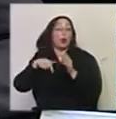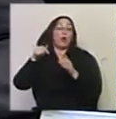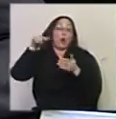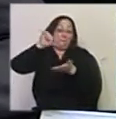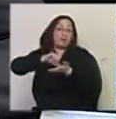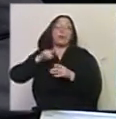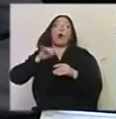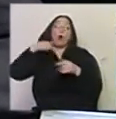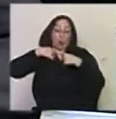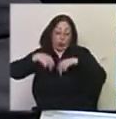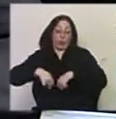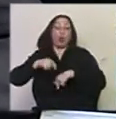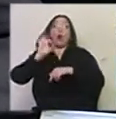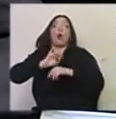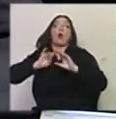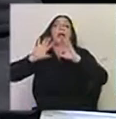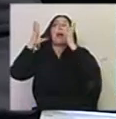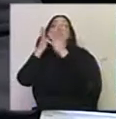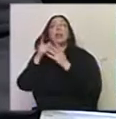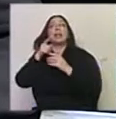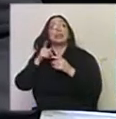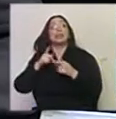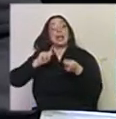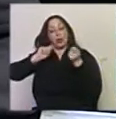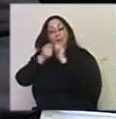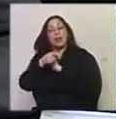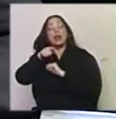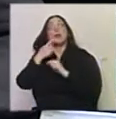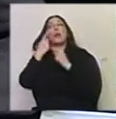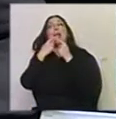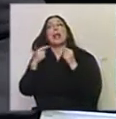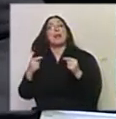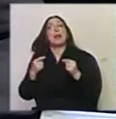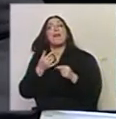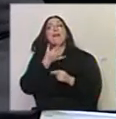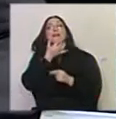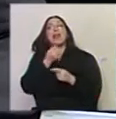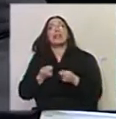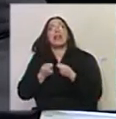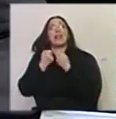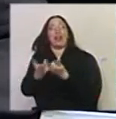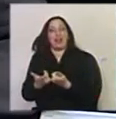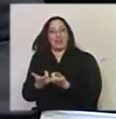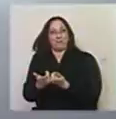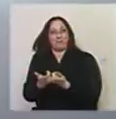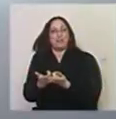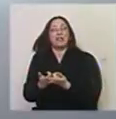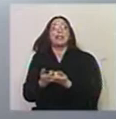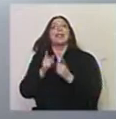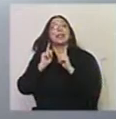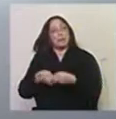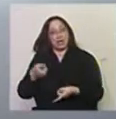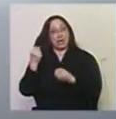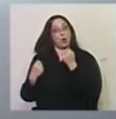en el mundo, se convierte idealmente en un elemento facilitador. También en lo económico